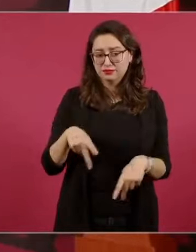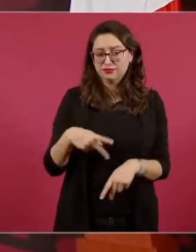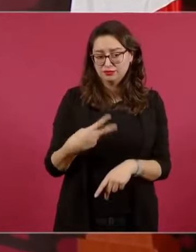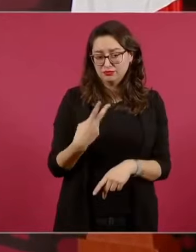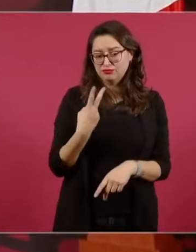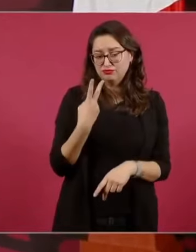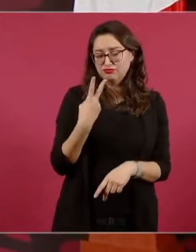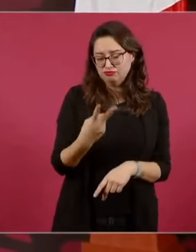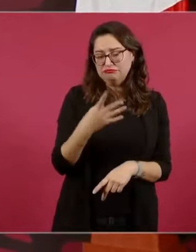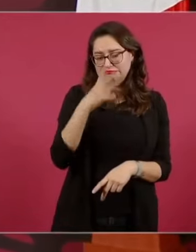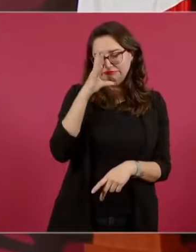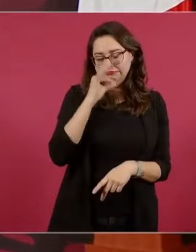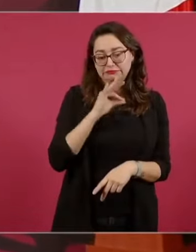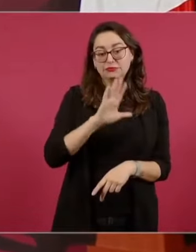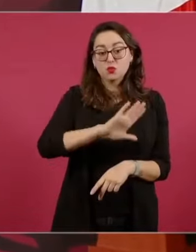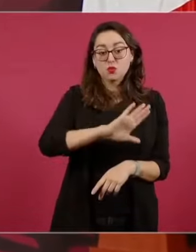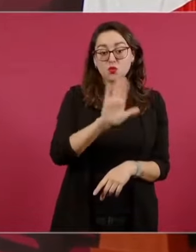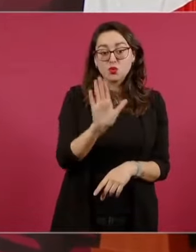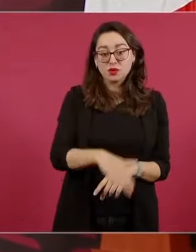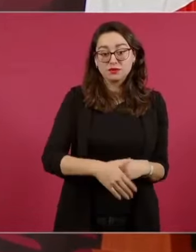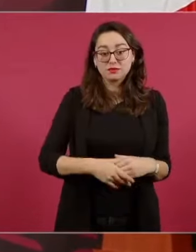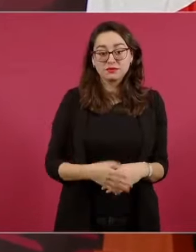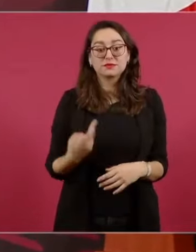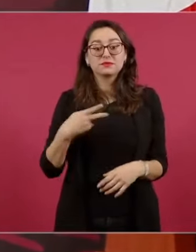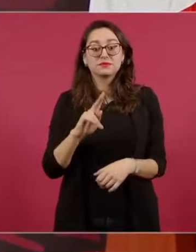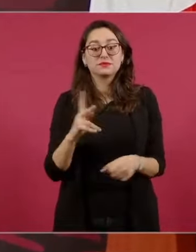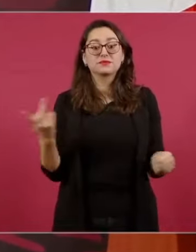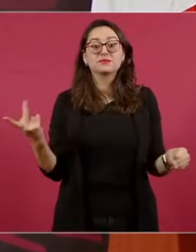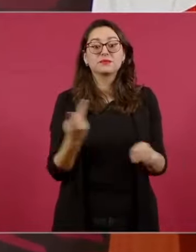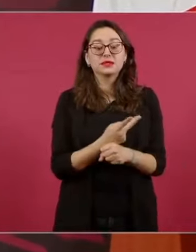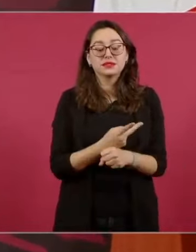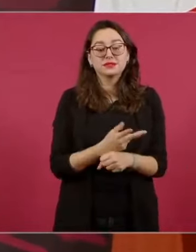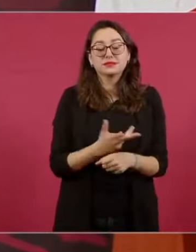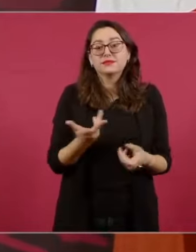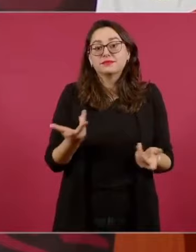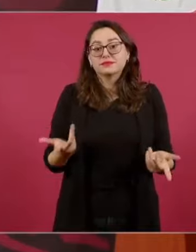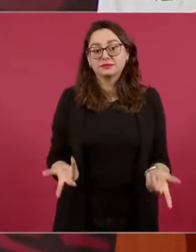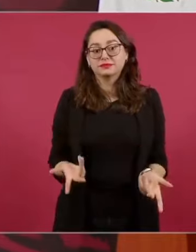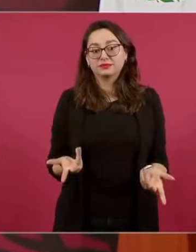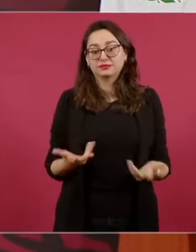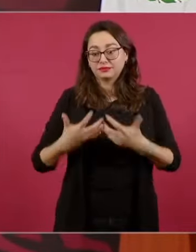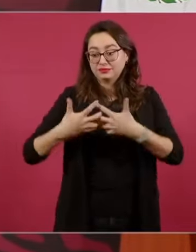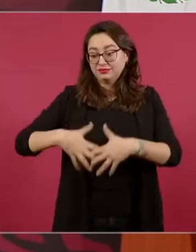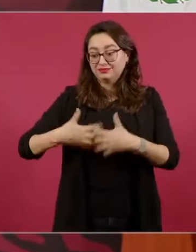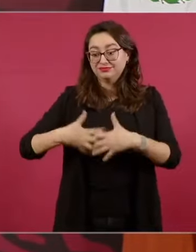la industria de la construcción, no se tenían equipos nuevos